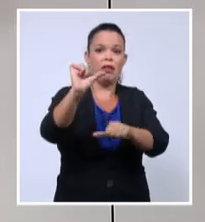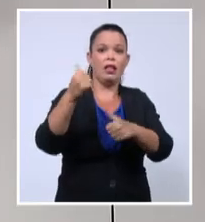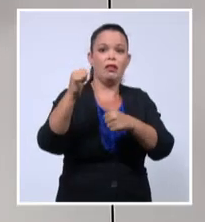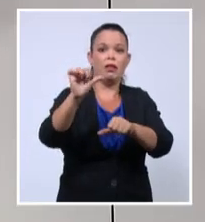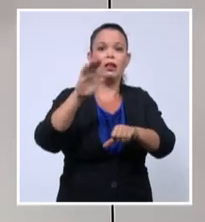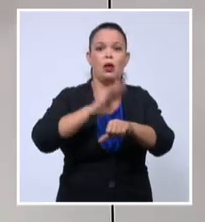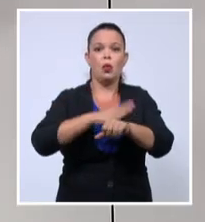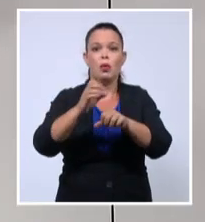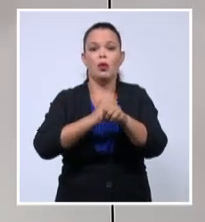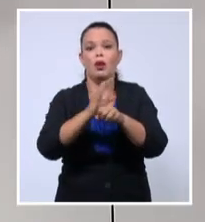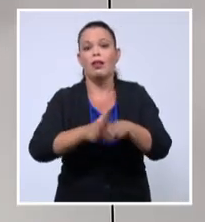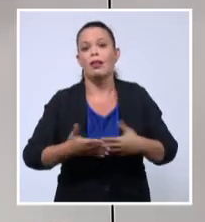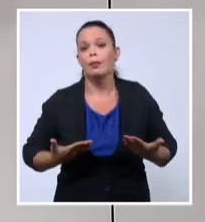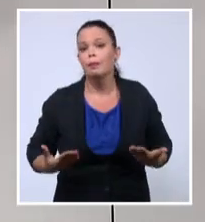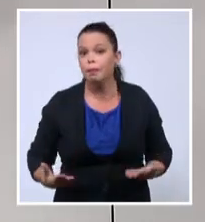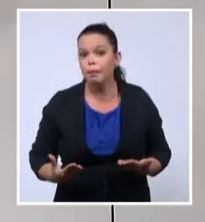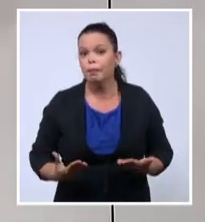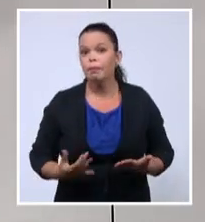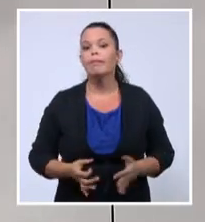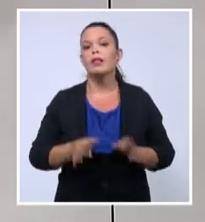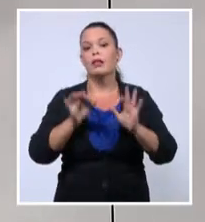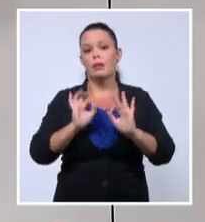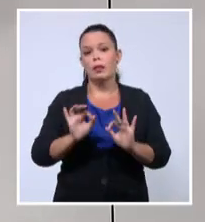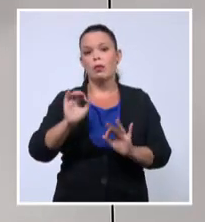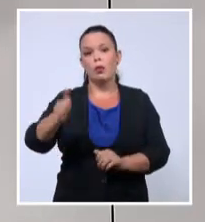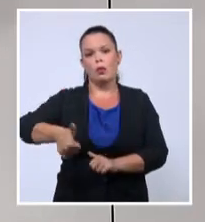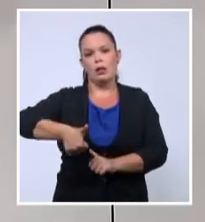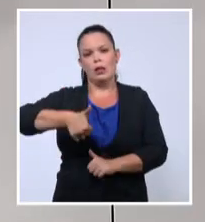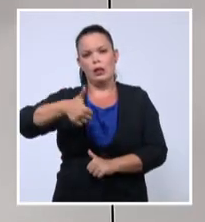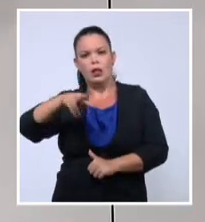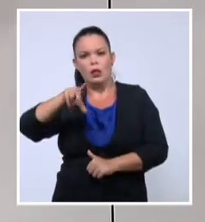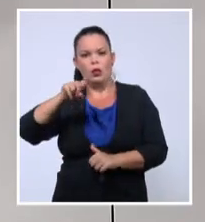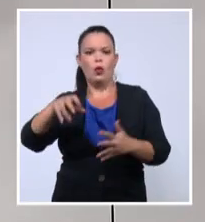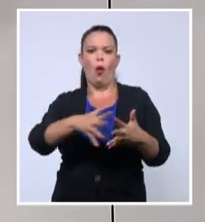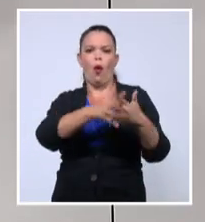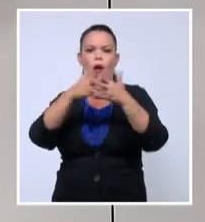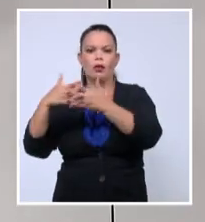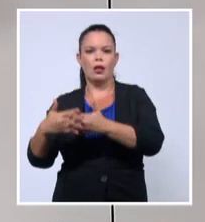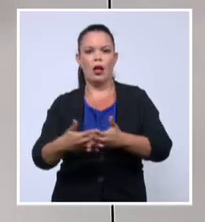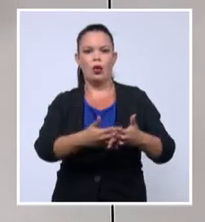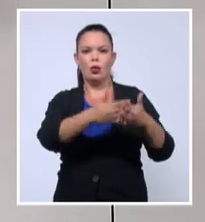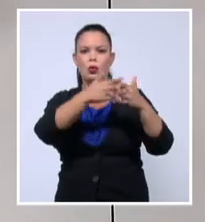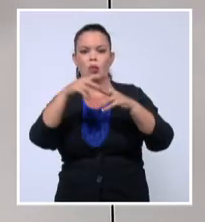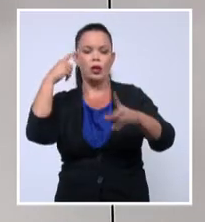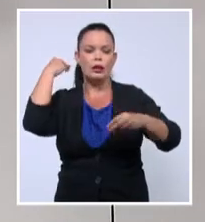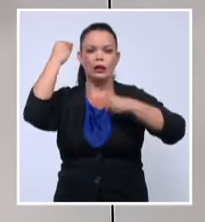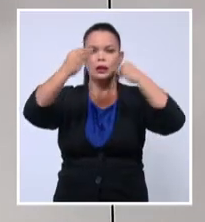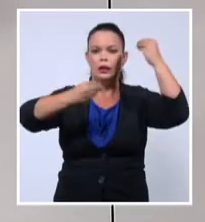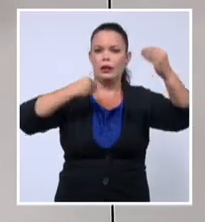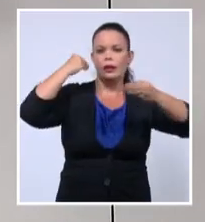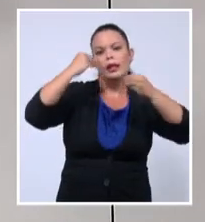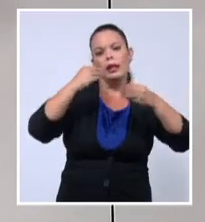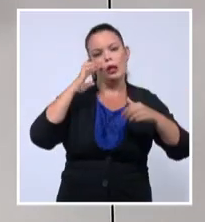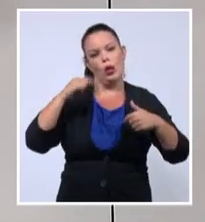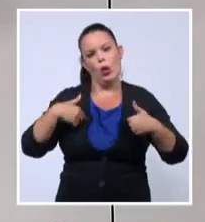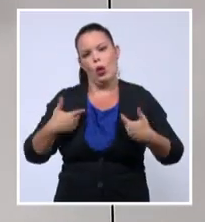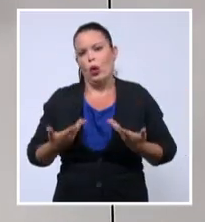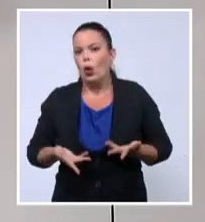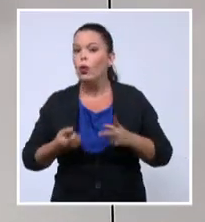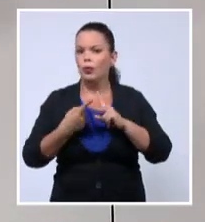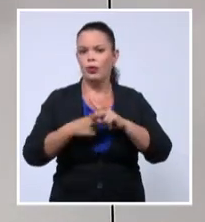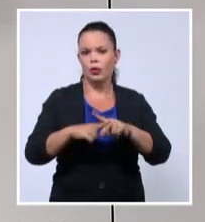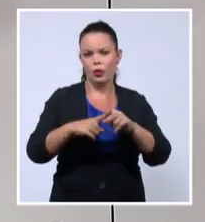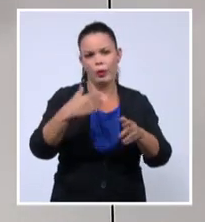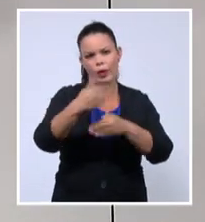en el despacho Oval serán evaluados en buena medida por la respuesta que dé a la COVID-19. Biden ha dicho que